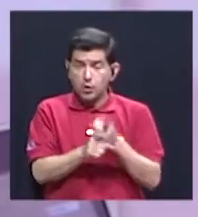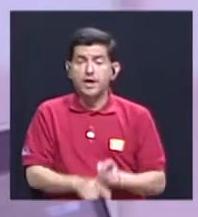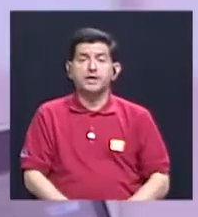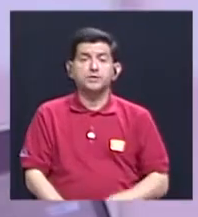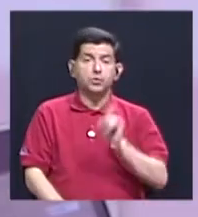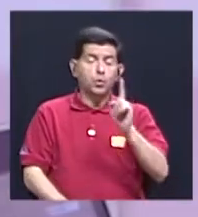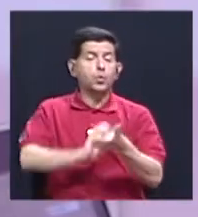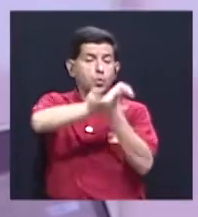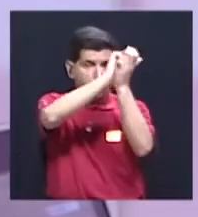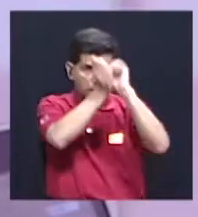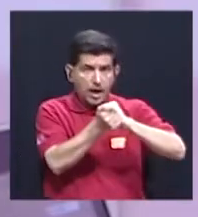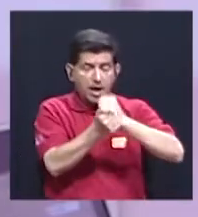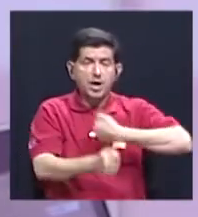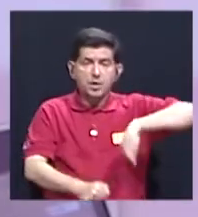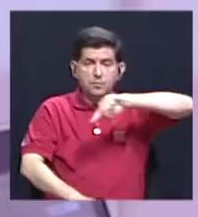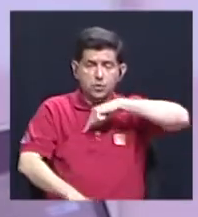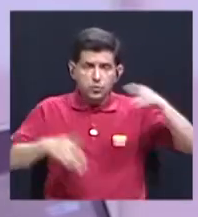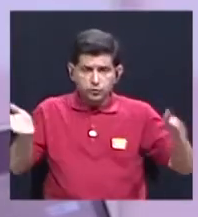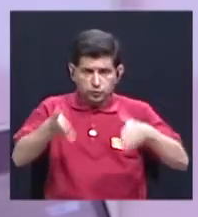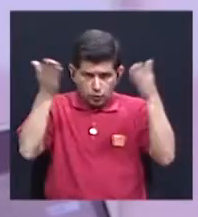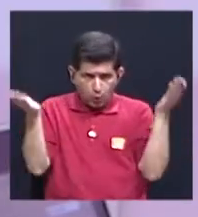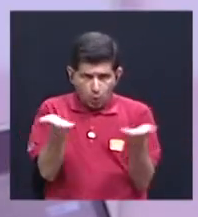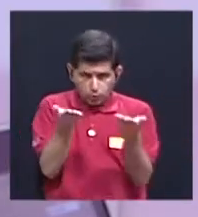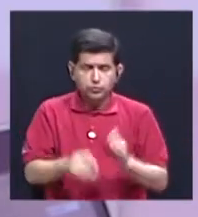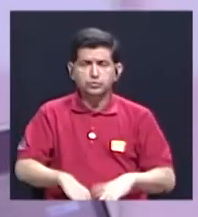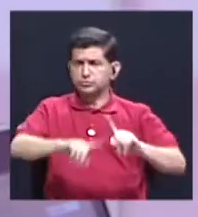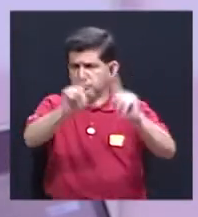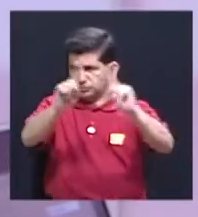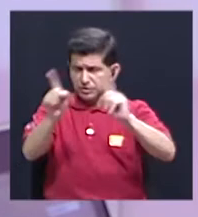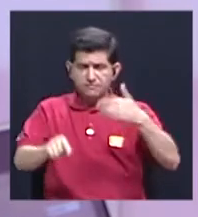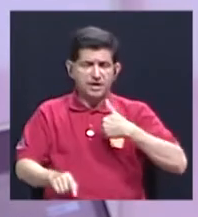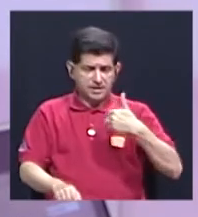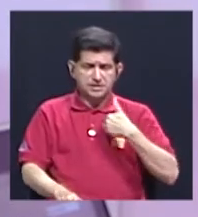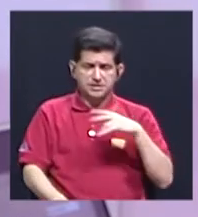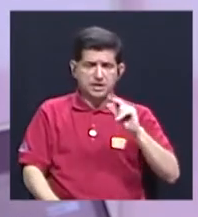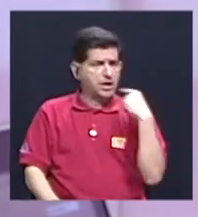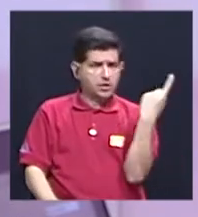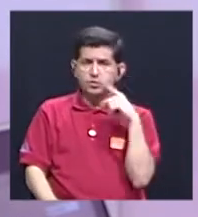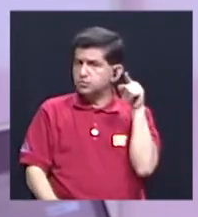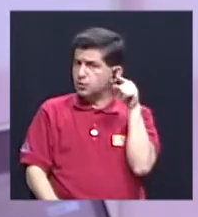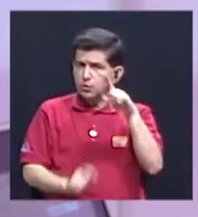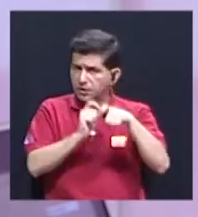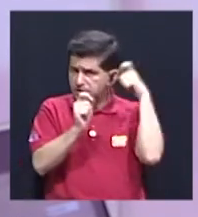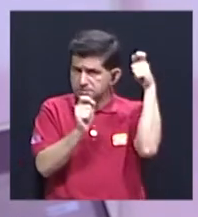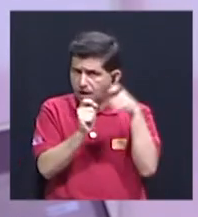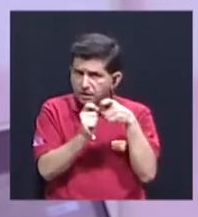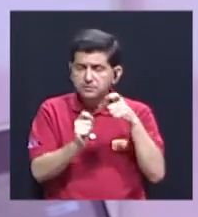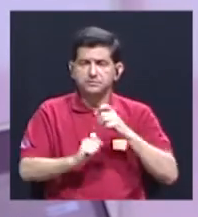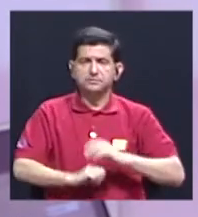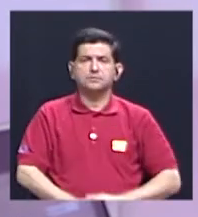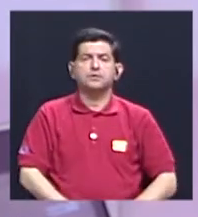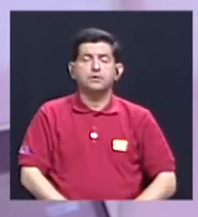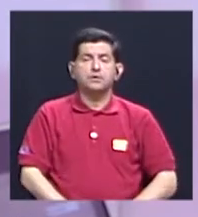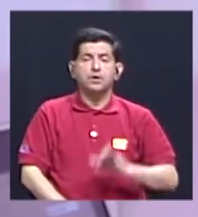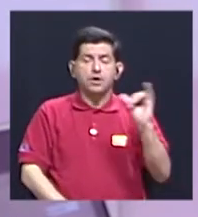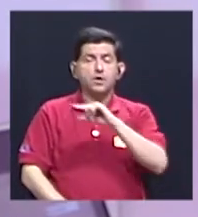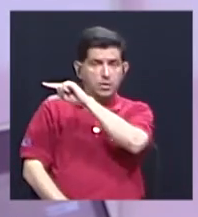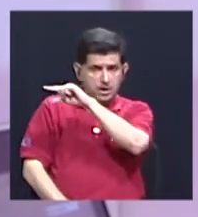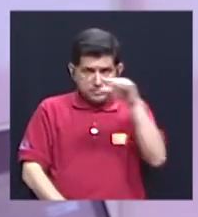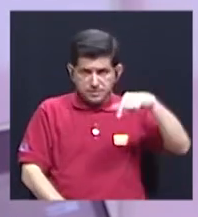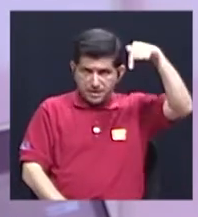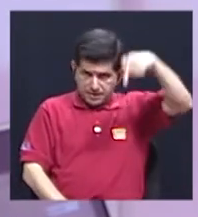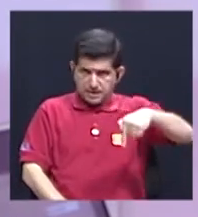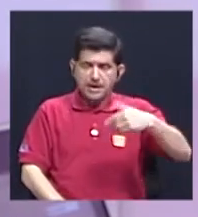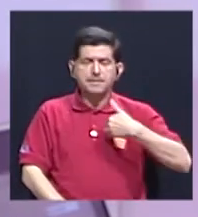ese es uno de los cambios que estamos impulsando, entre otros, no es el único. De hecho, esta misma semana